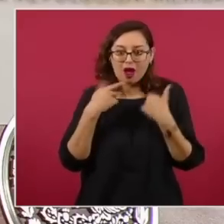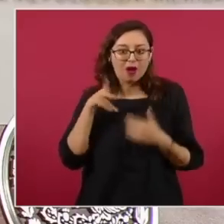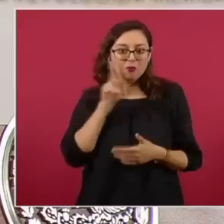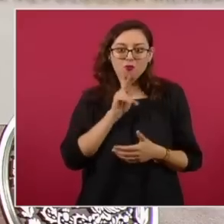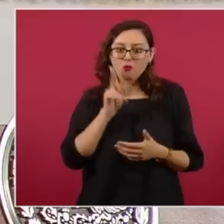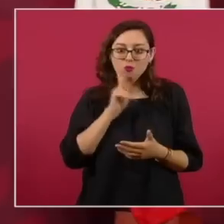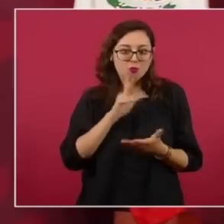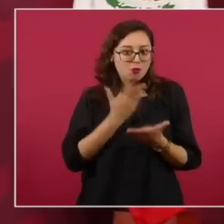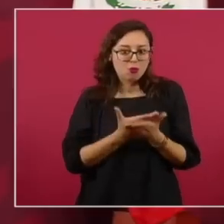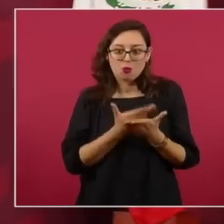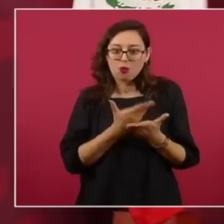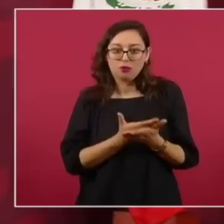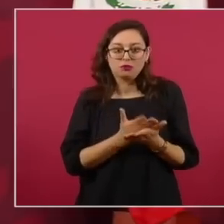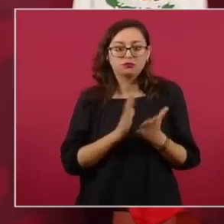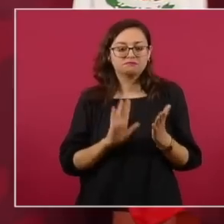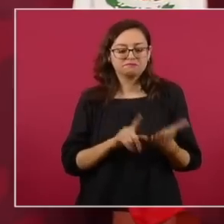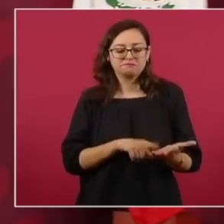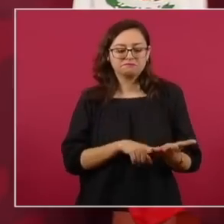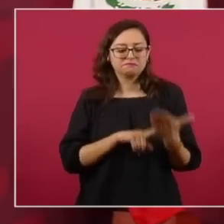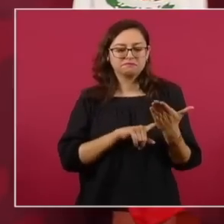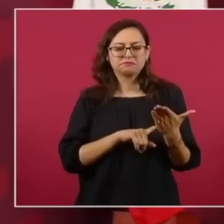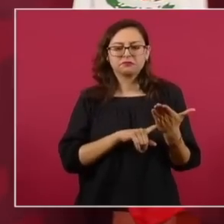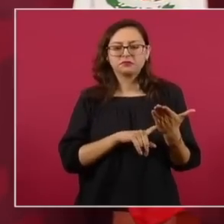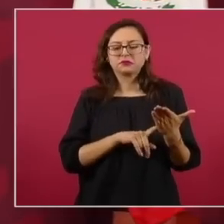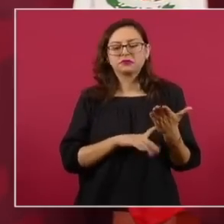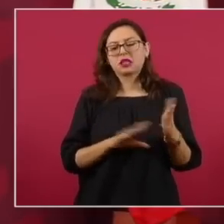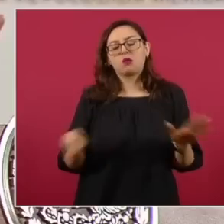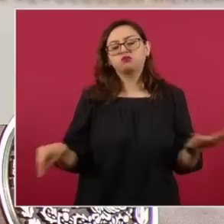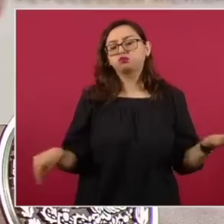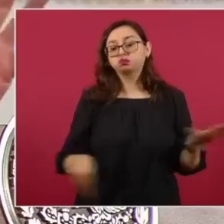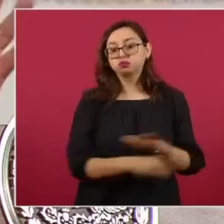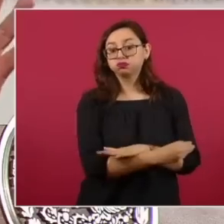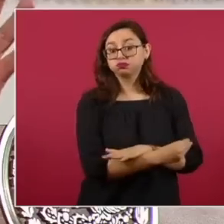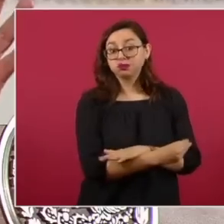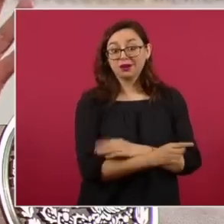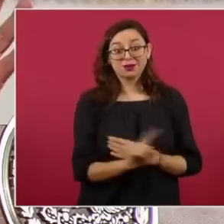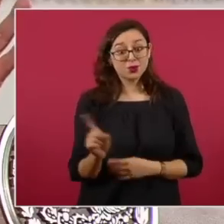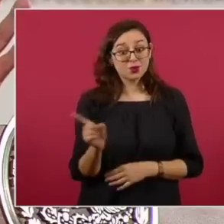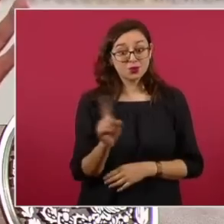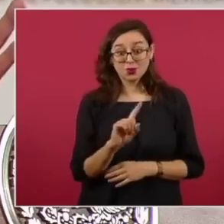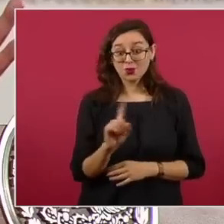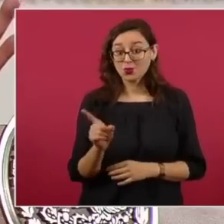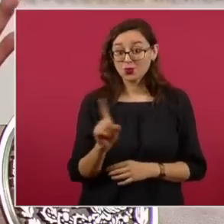y mantener, ahí no se cierra absolutamente nada, nunca.